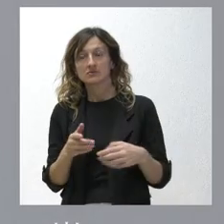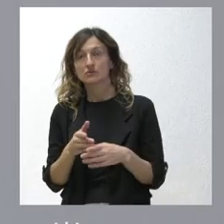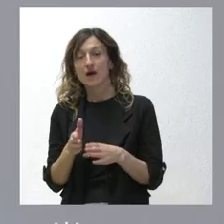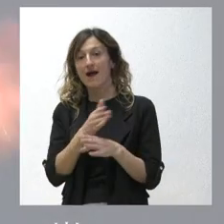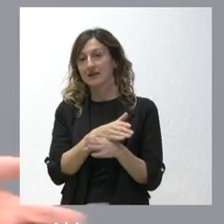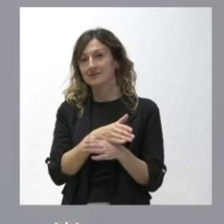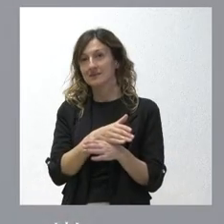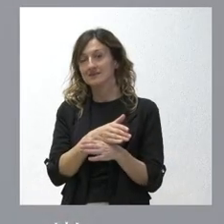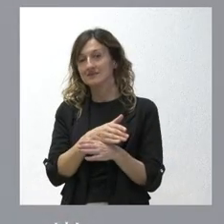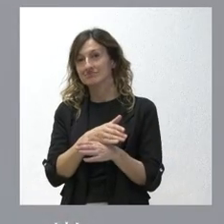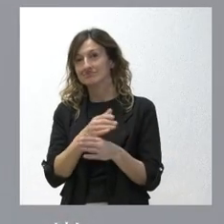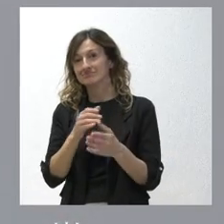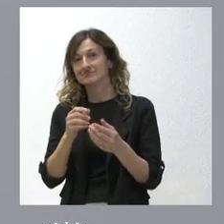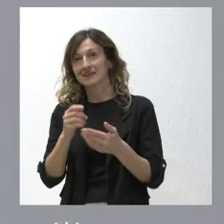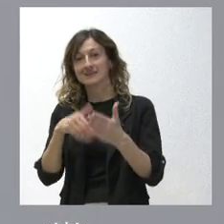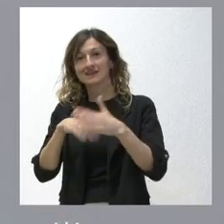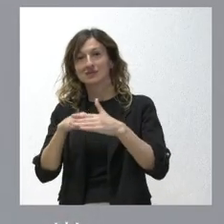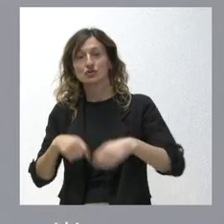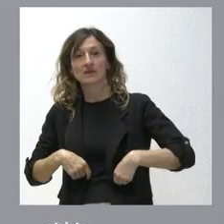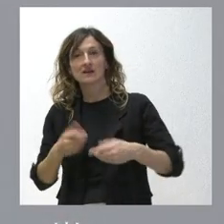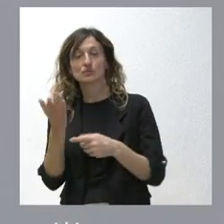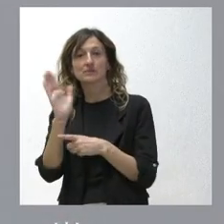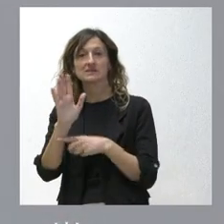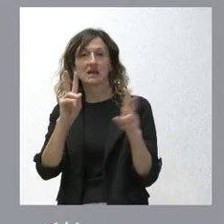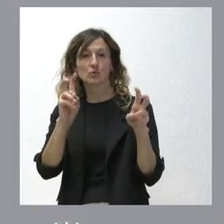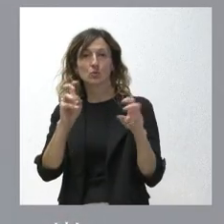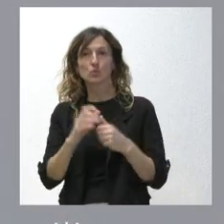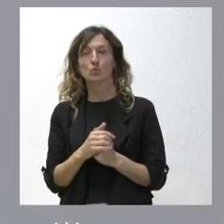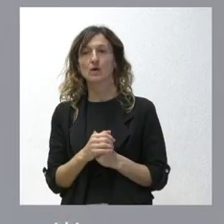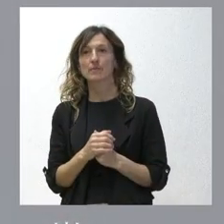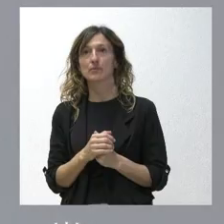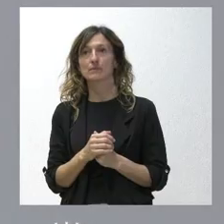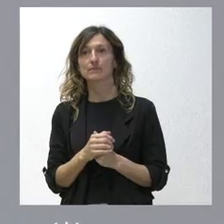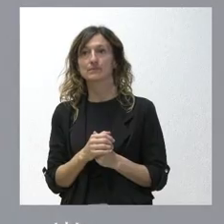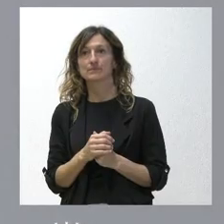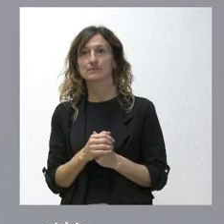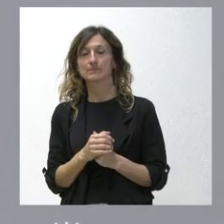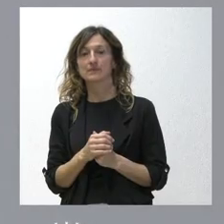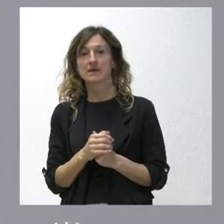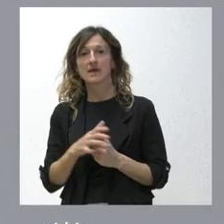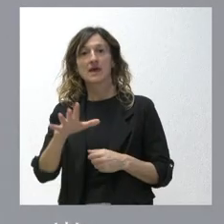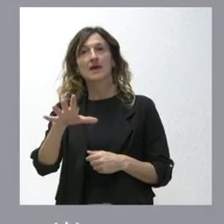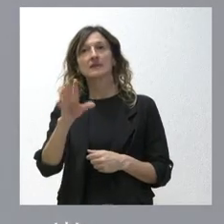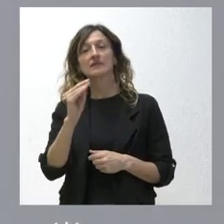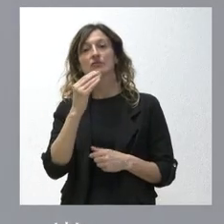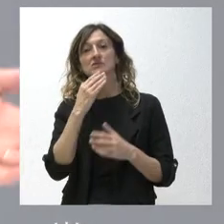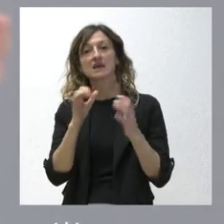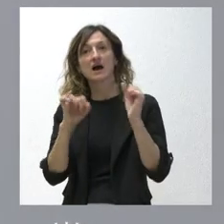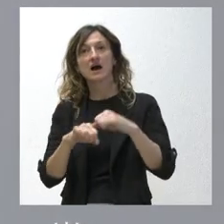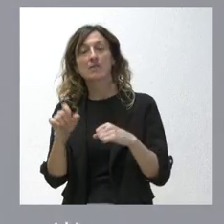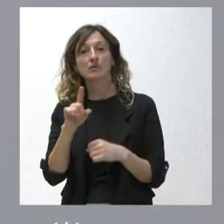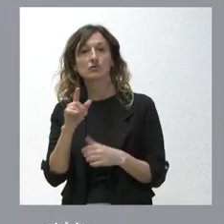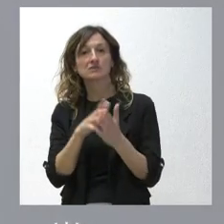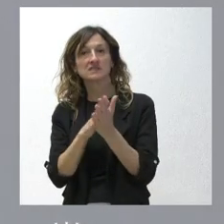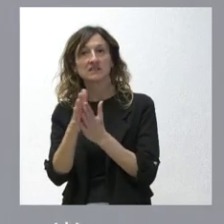por tanto tendríamos que presentar un nuevo techo de gasto entendemos que si el techo de gasto no se aprueba es porque no gusta